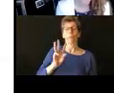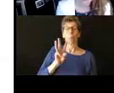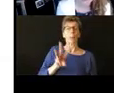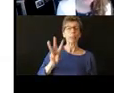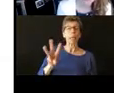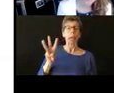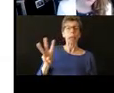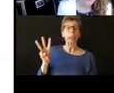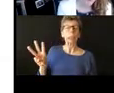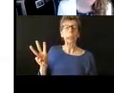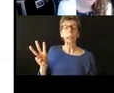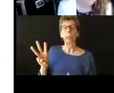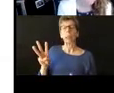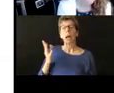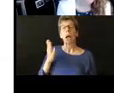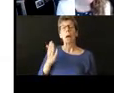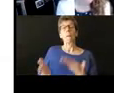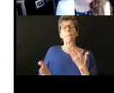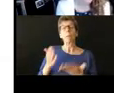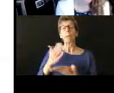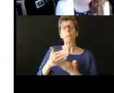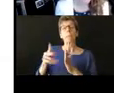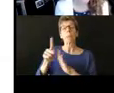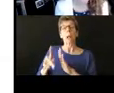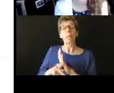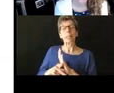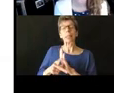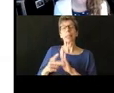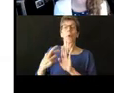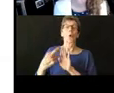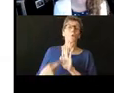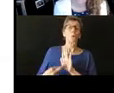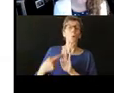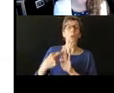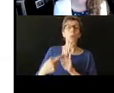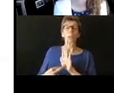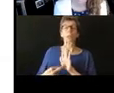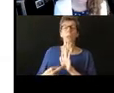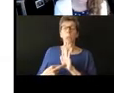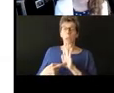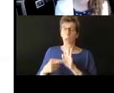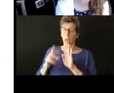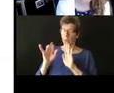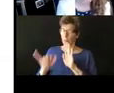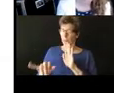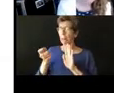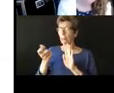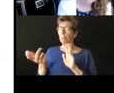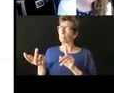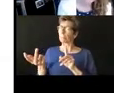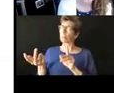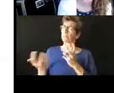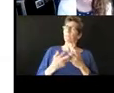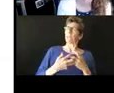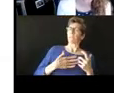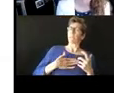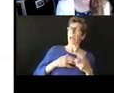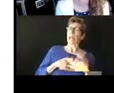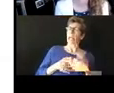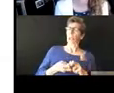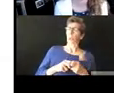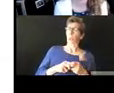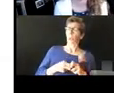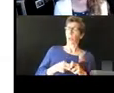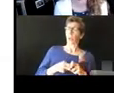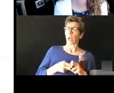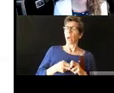ustedes pueden tener políticas o reglamentos que a lo mejor abordan la cuestión que ustedes quieren resolver y muchas veces nada más